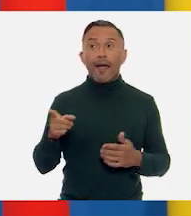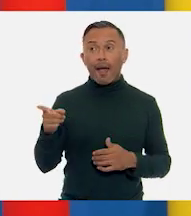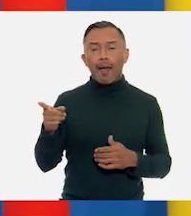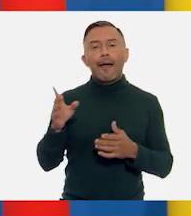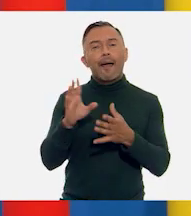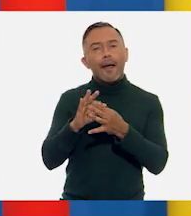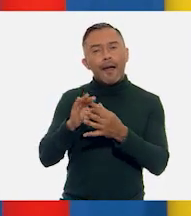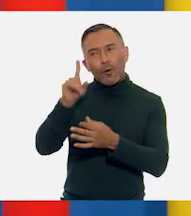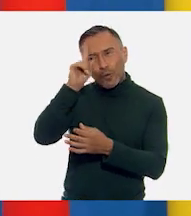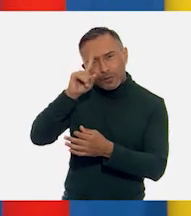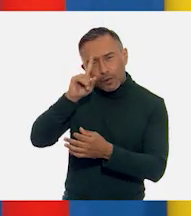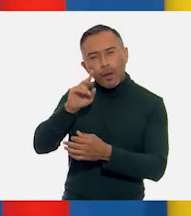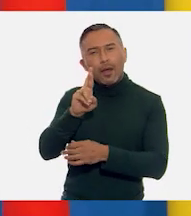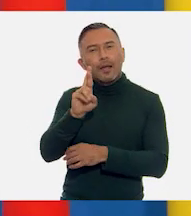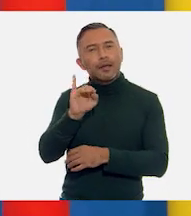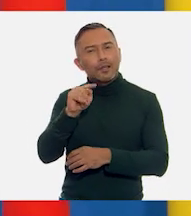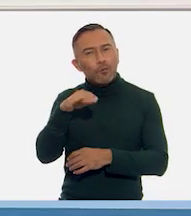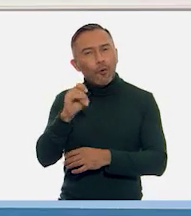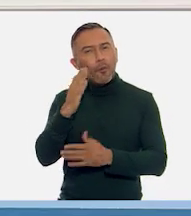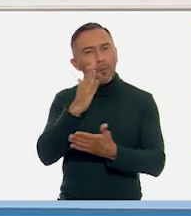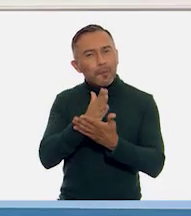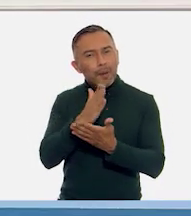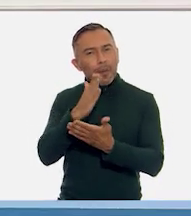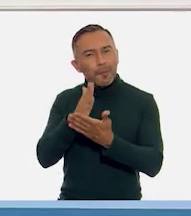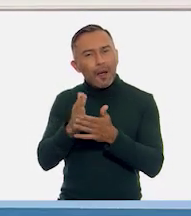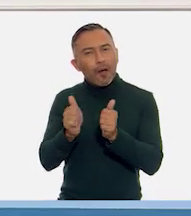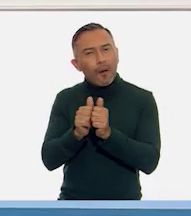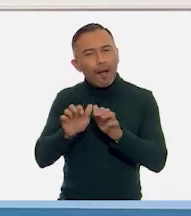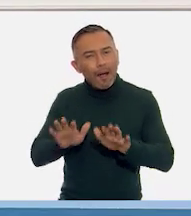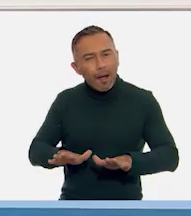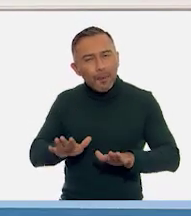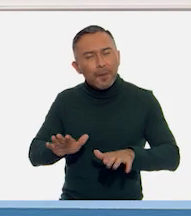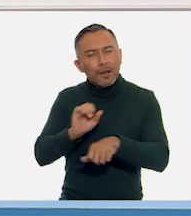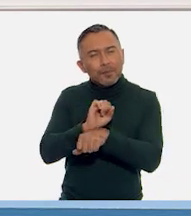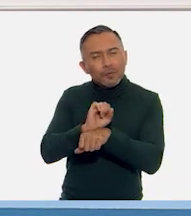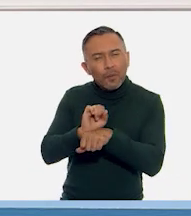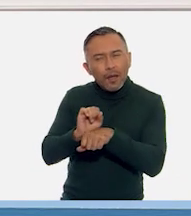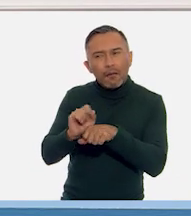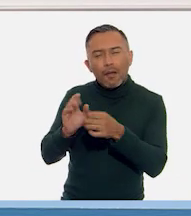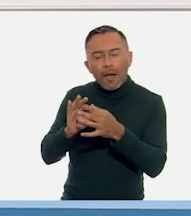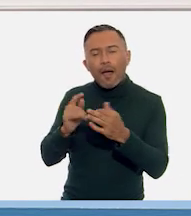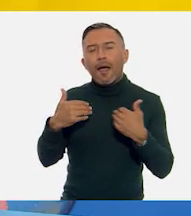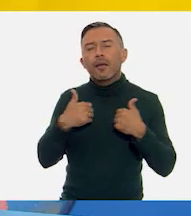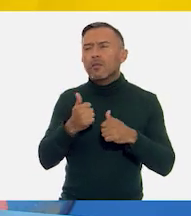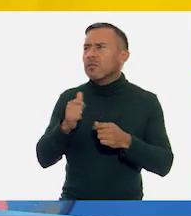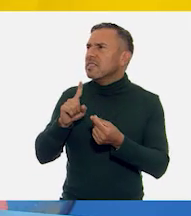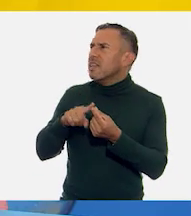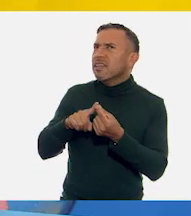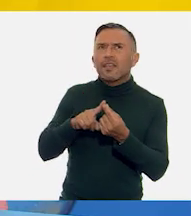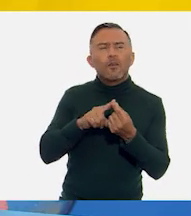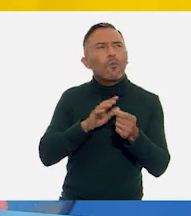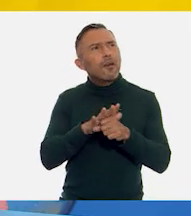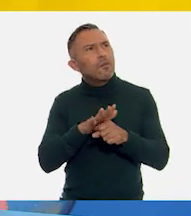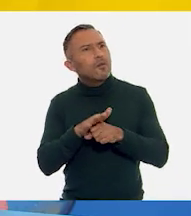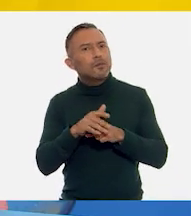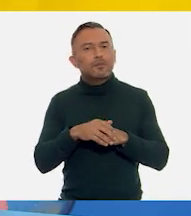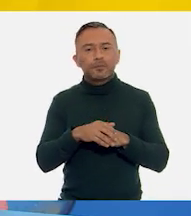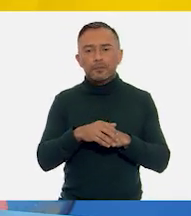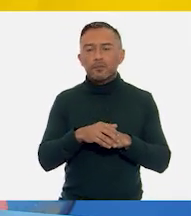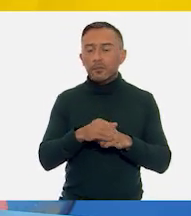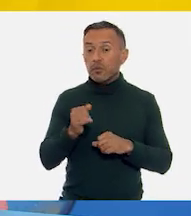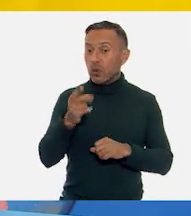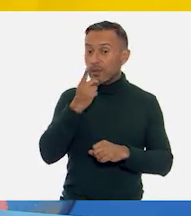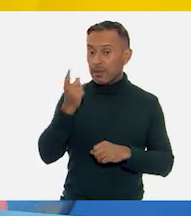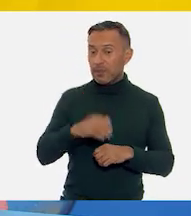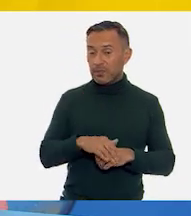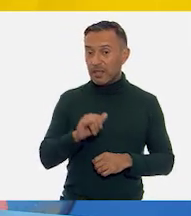ritmo y la musicalidad de su poema, ¿o no? ¿Quién, quién, quién, quién será? No tengo idea, ¿quién será, Raulito? Luego que te